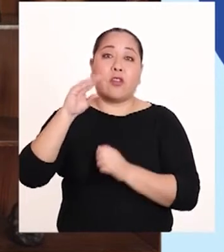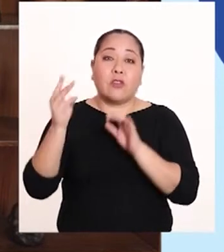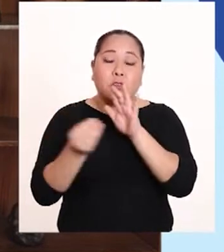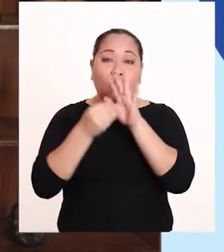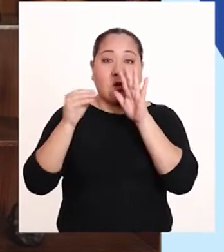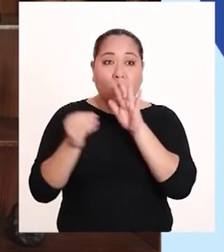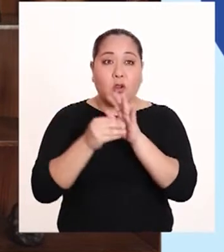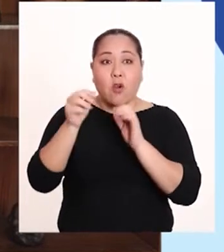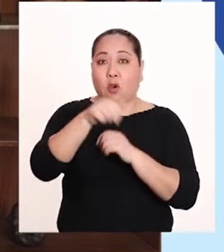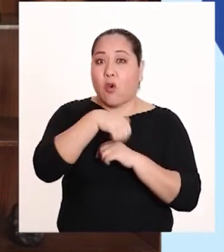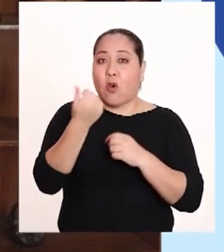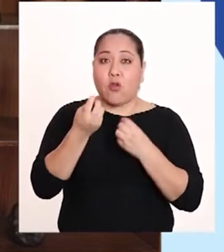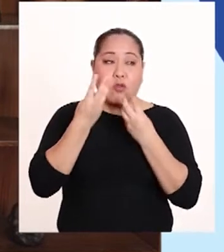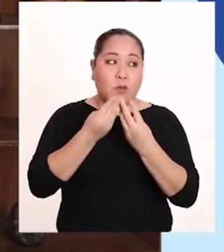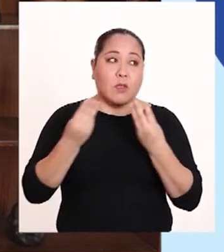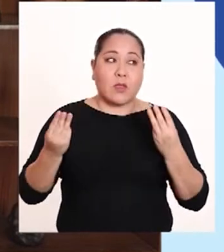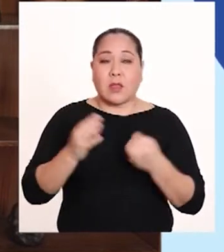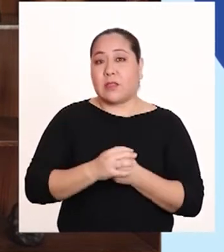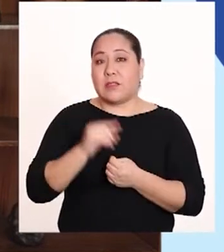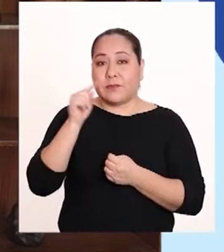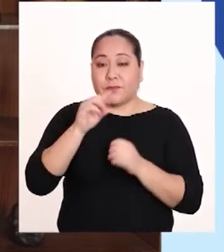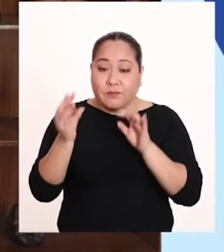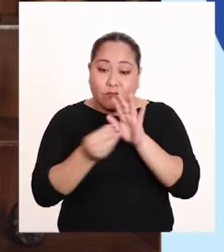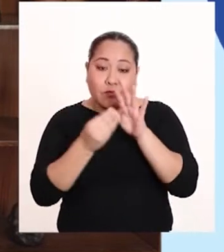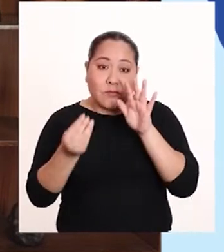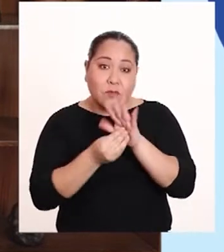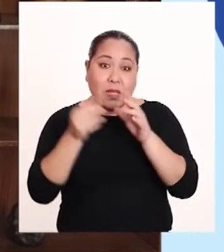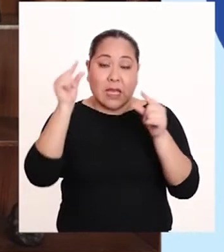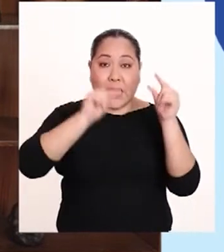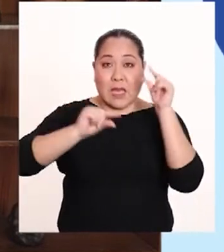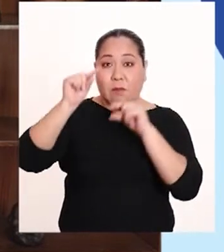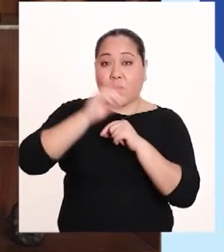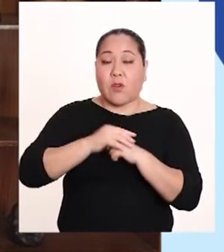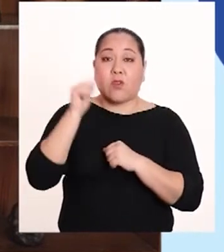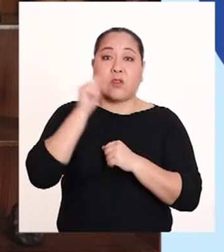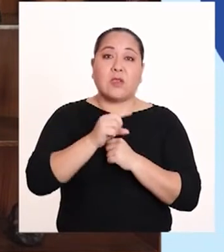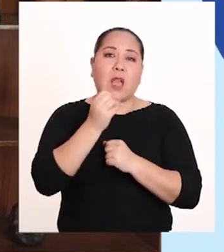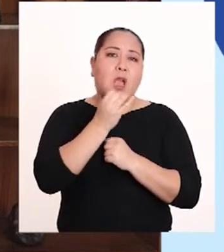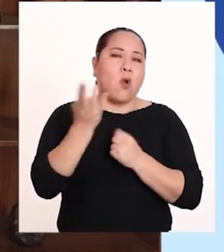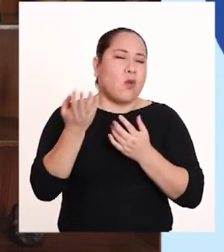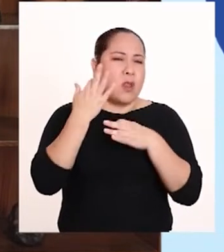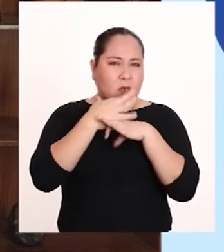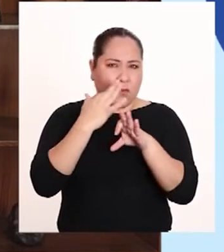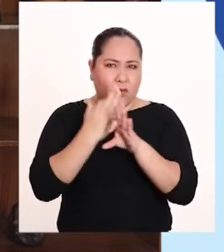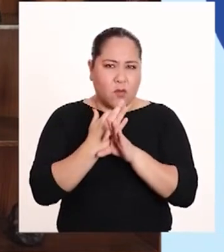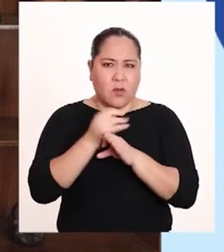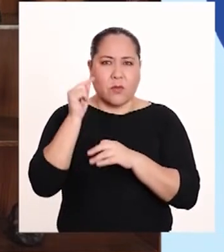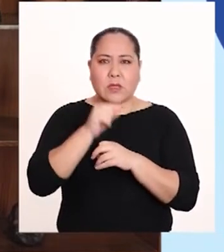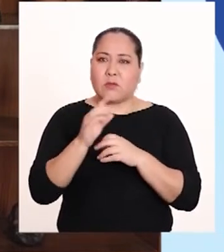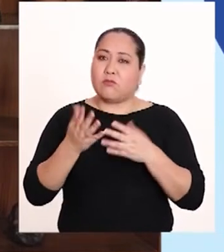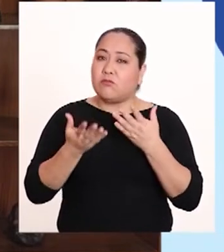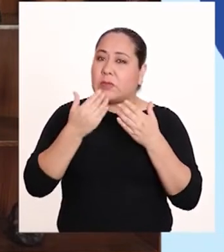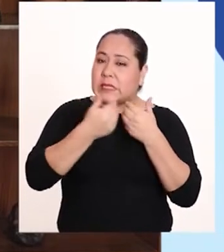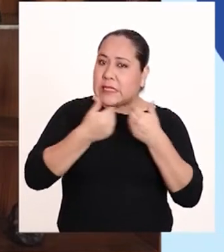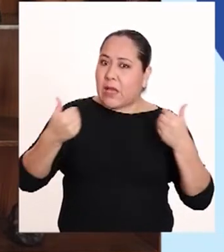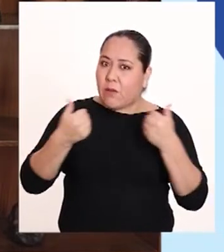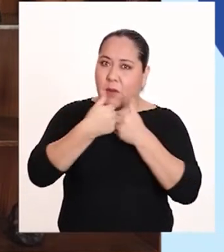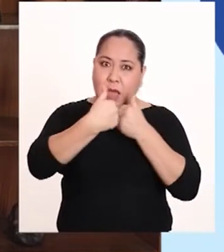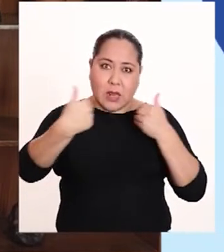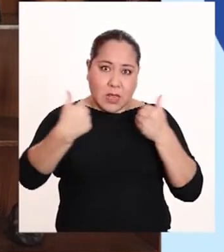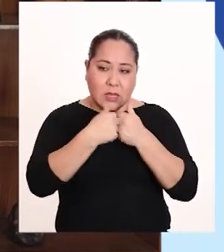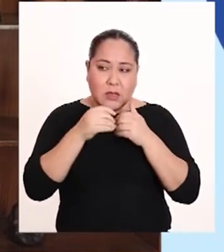que se incorpora otras sustancias o aditivos químicos que, bajo ciertas condiciones, pueden